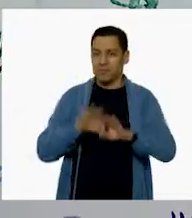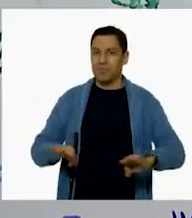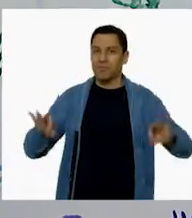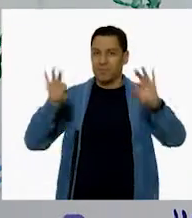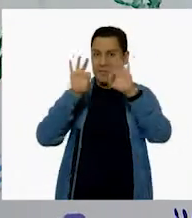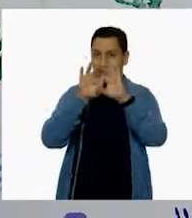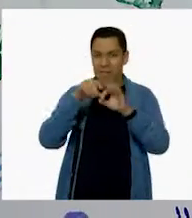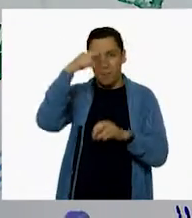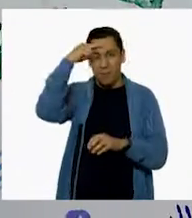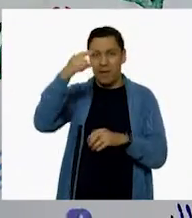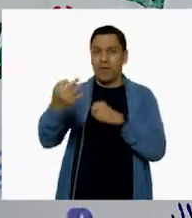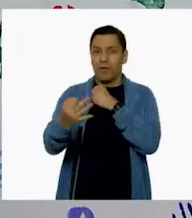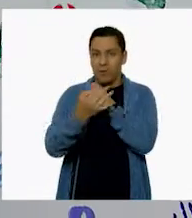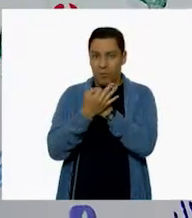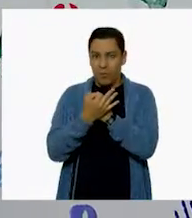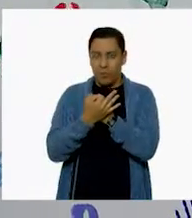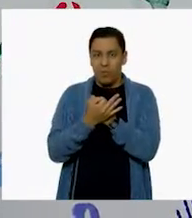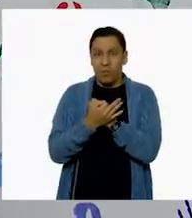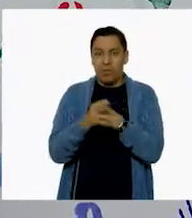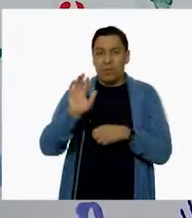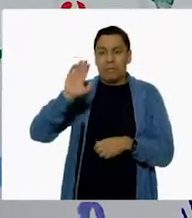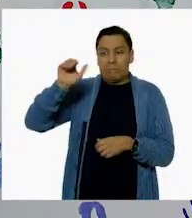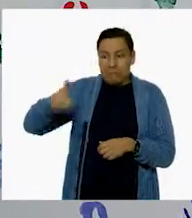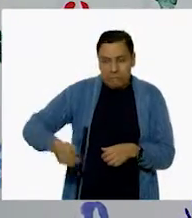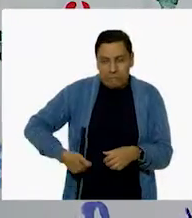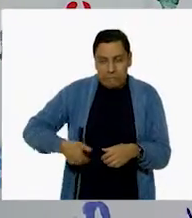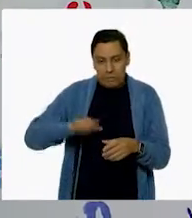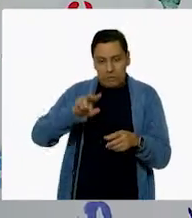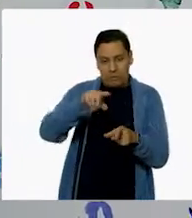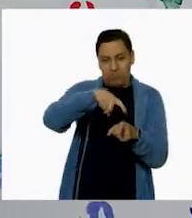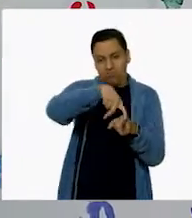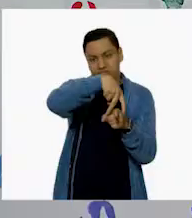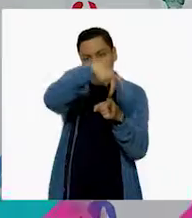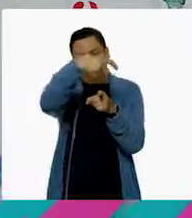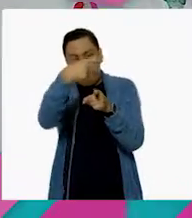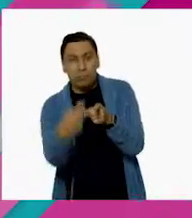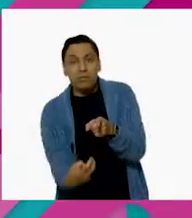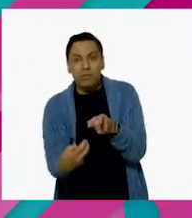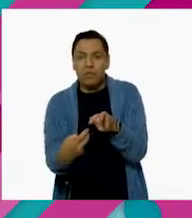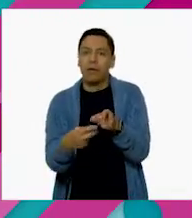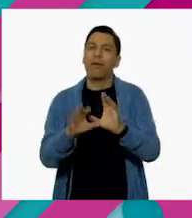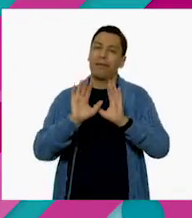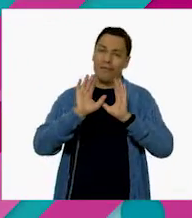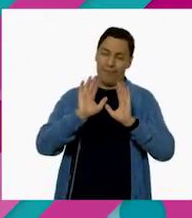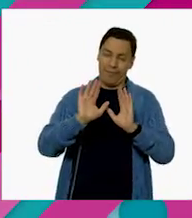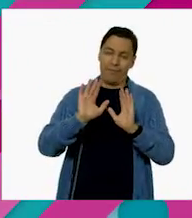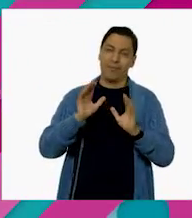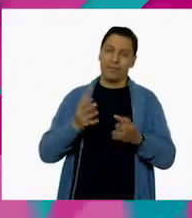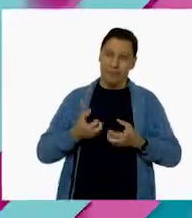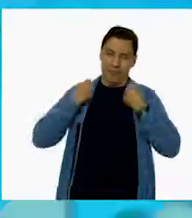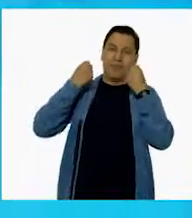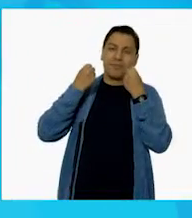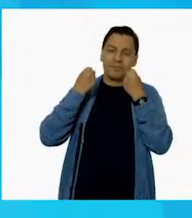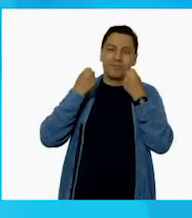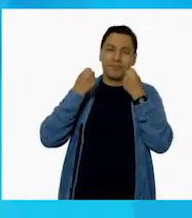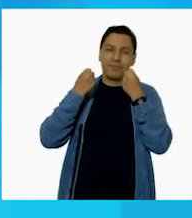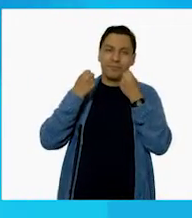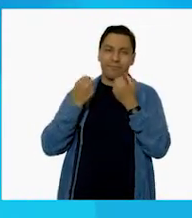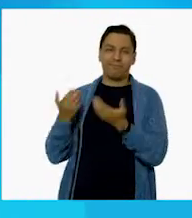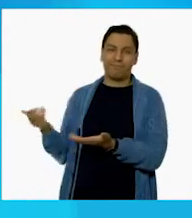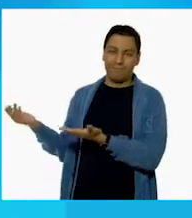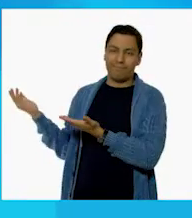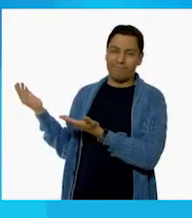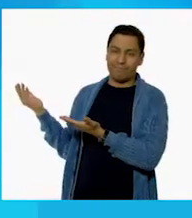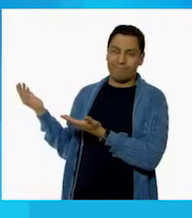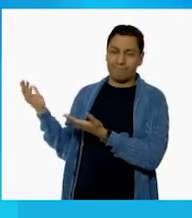importante para cuidarse. Porque si se llega a caer, es mucho menos peligroso si usa el equipo de protección. ¡Exactamente! ¡Guau!